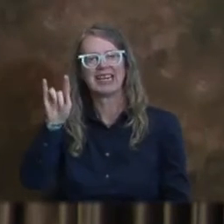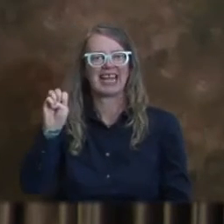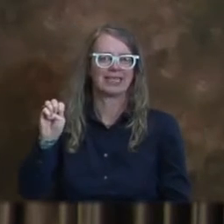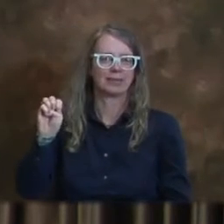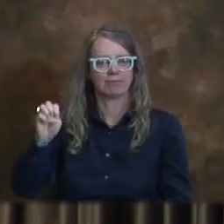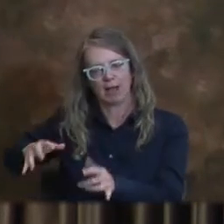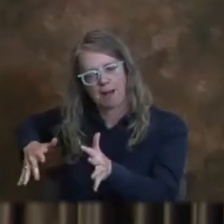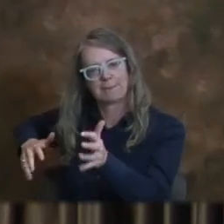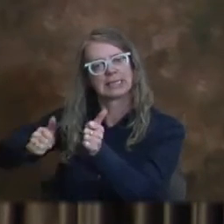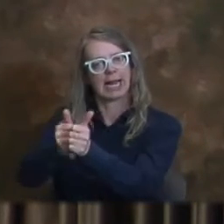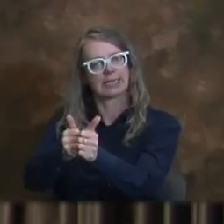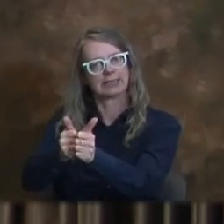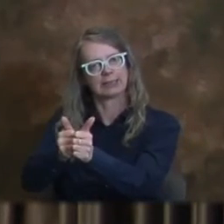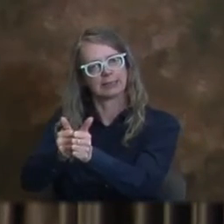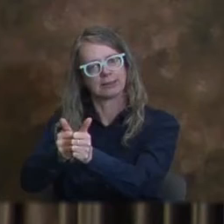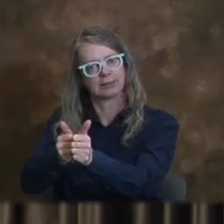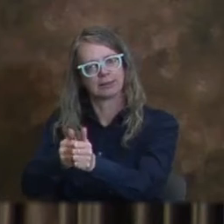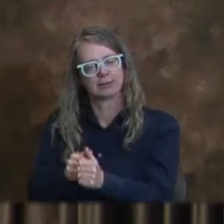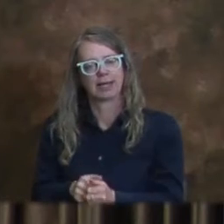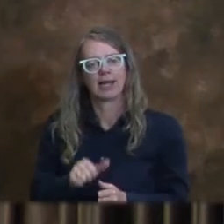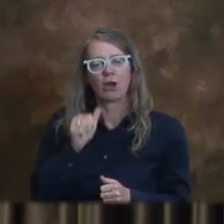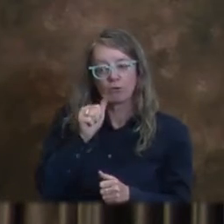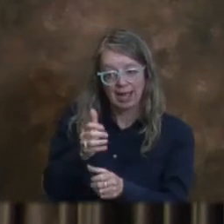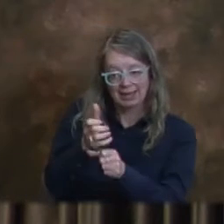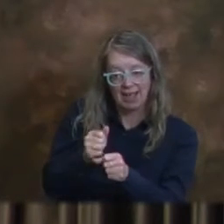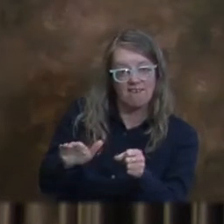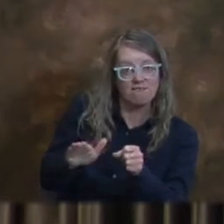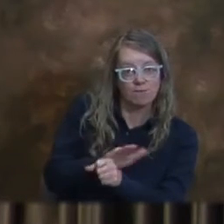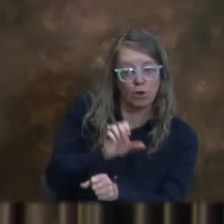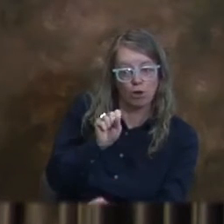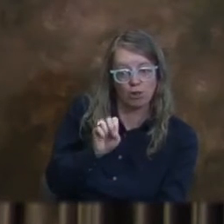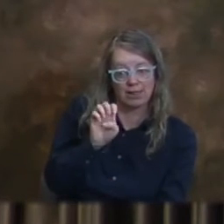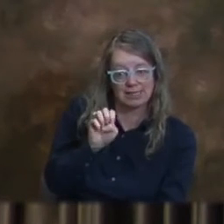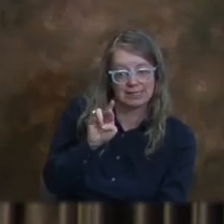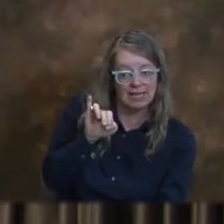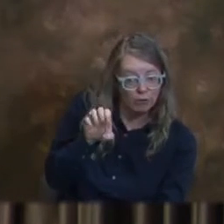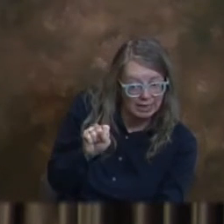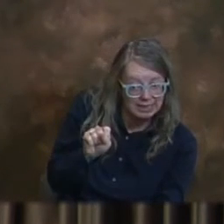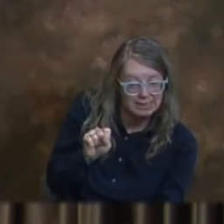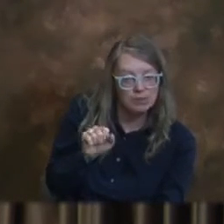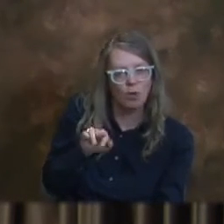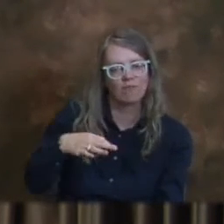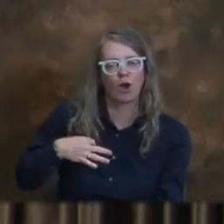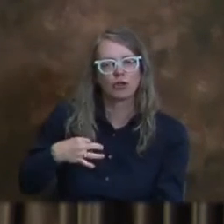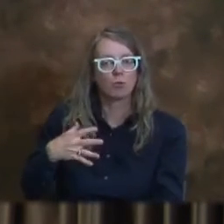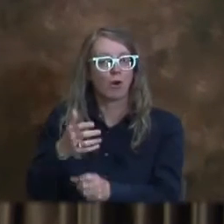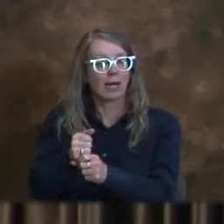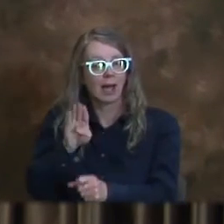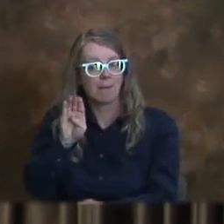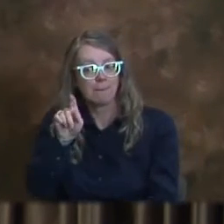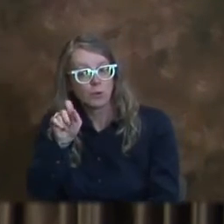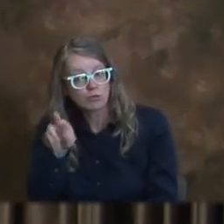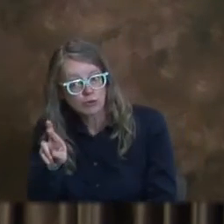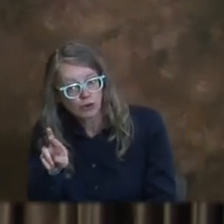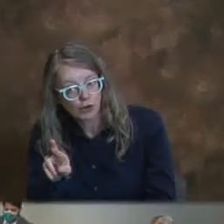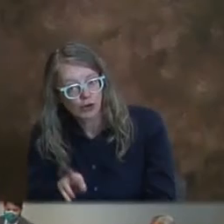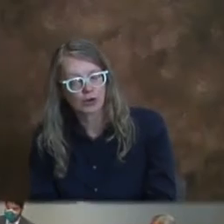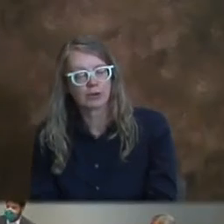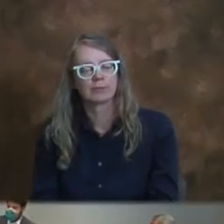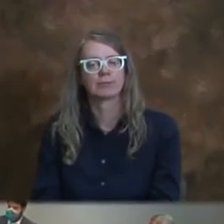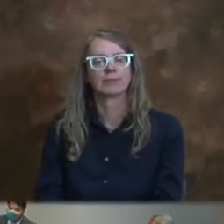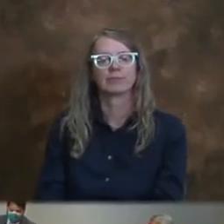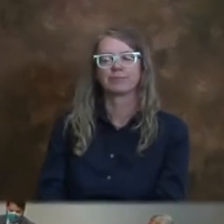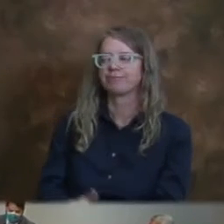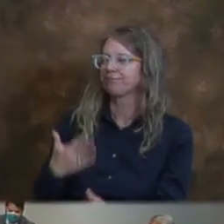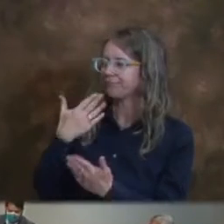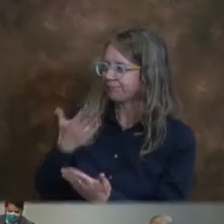-19. O por ejemplo, también ha recibido su serie completa, o si es elegible, ha recibido su tercera vacuna o